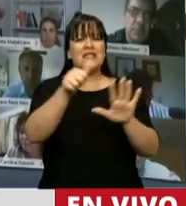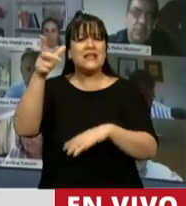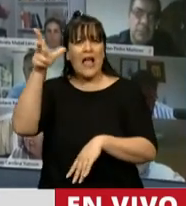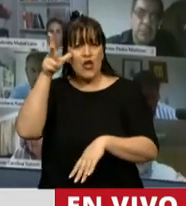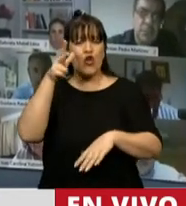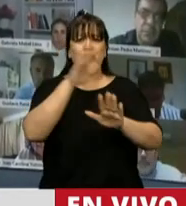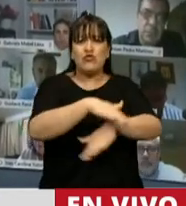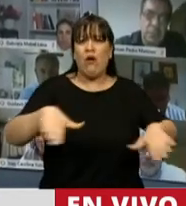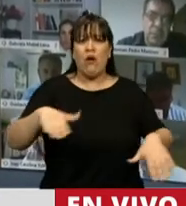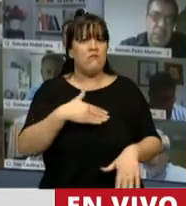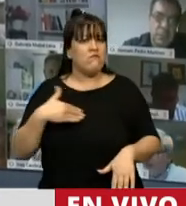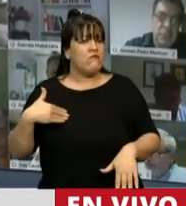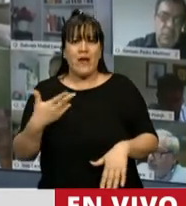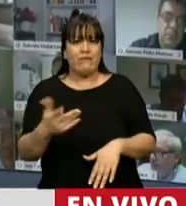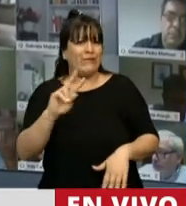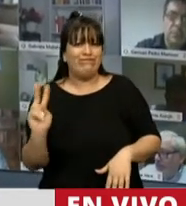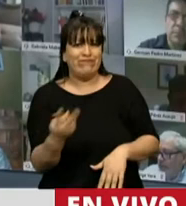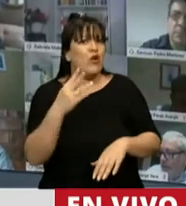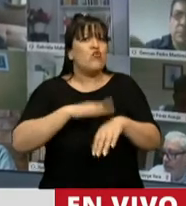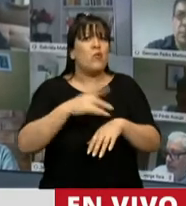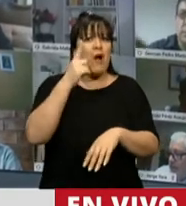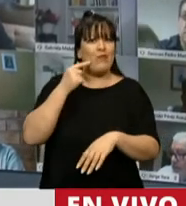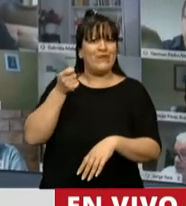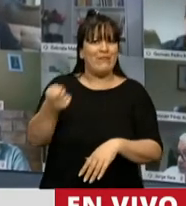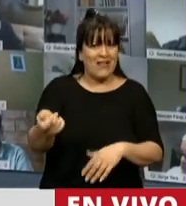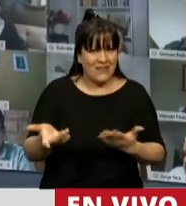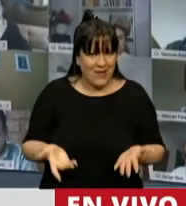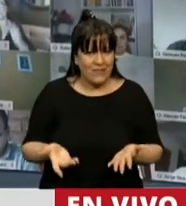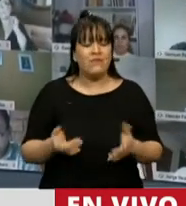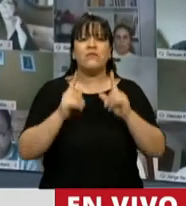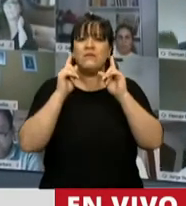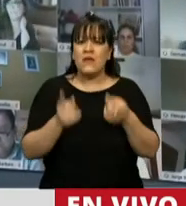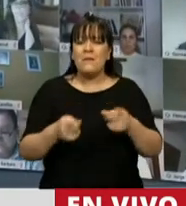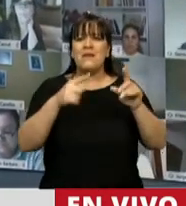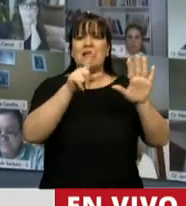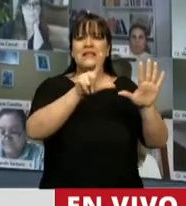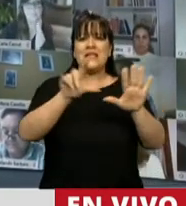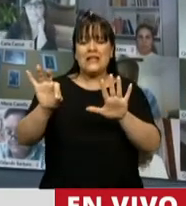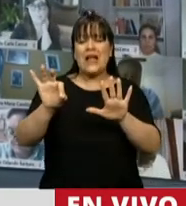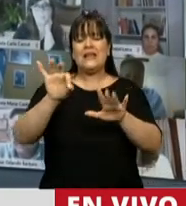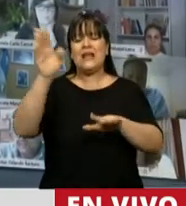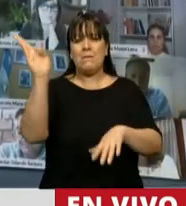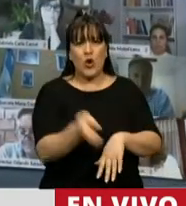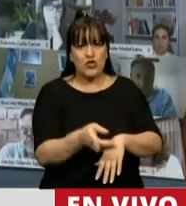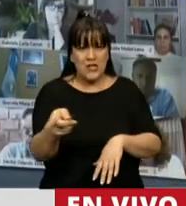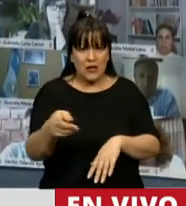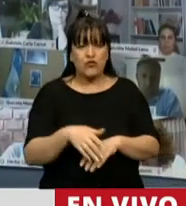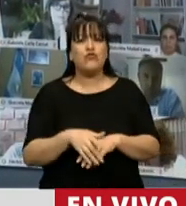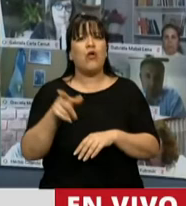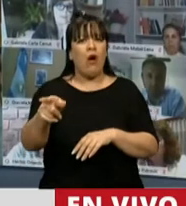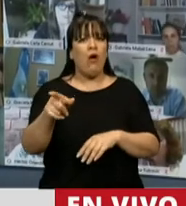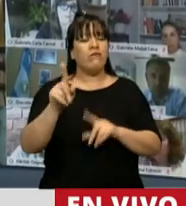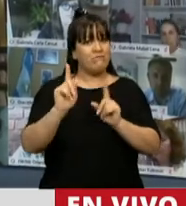se quedaron sin madre, víctimas de femicidio. Y como en el 70% de estos casos el